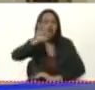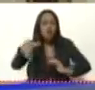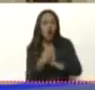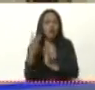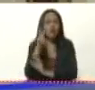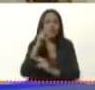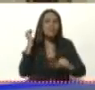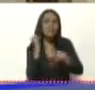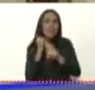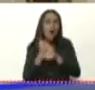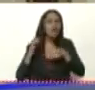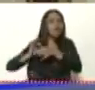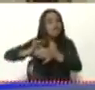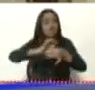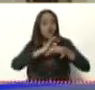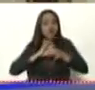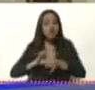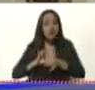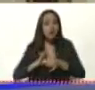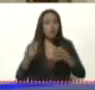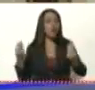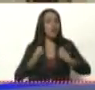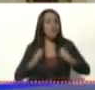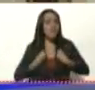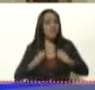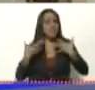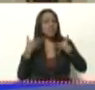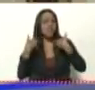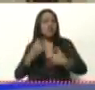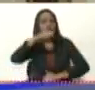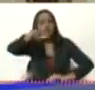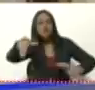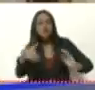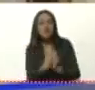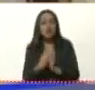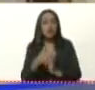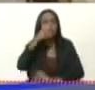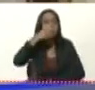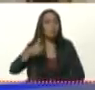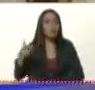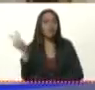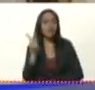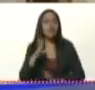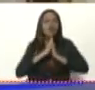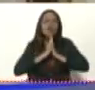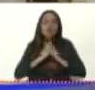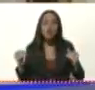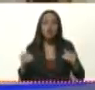trabajamos mancomunadamente por la vida y la salud de toda la población venezolana. Todo.